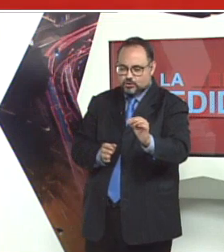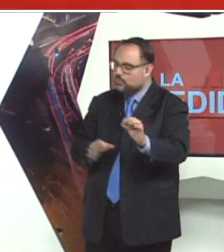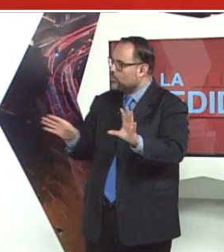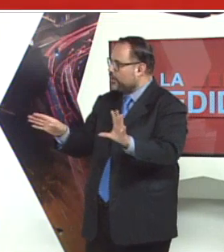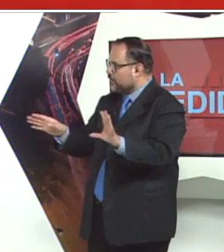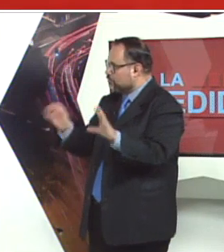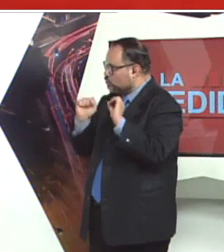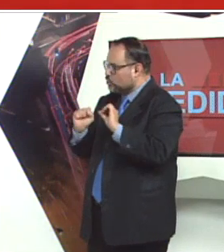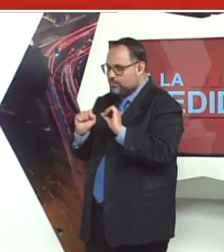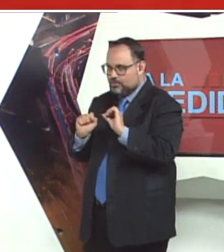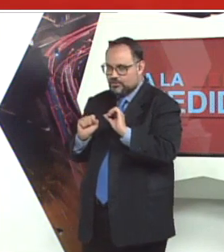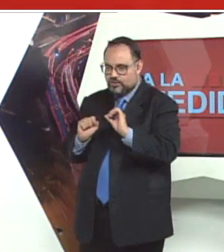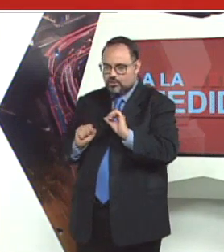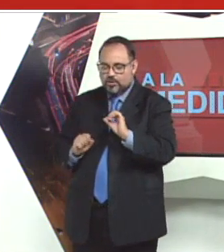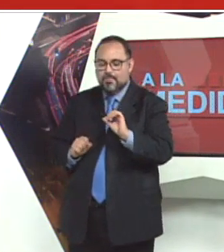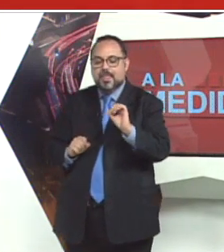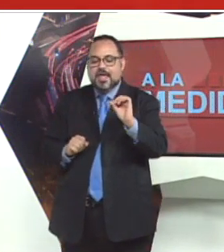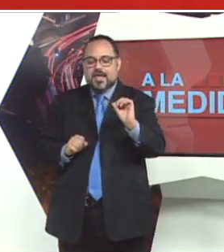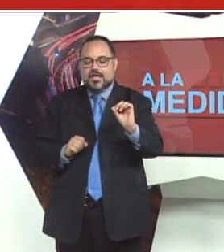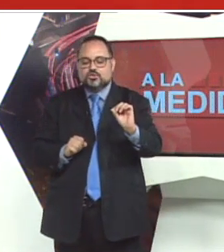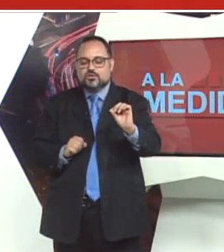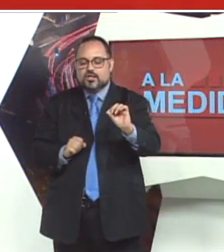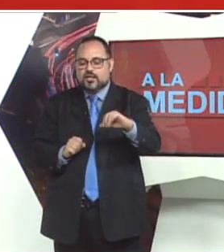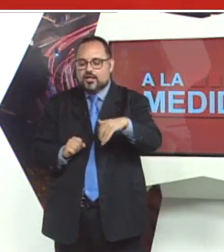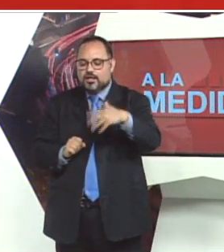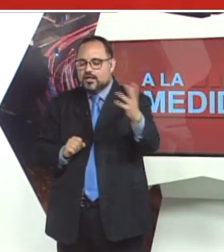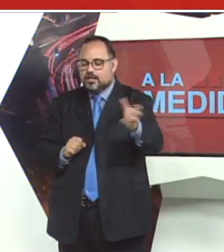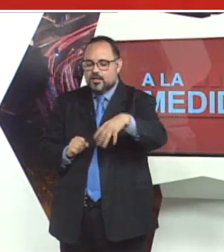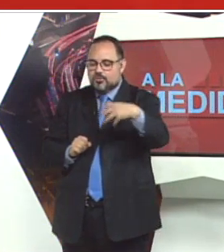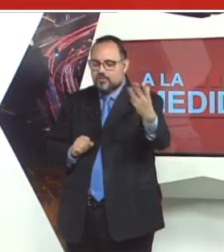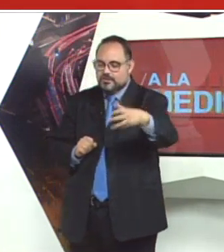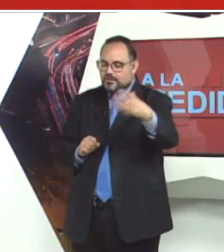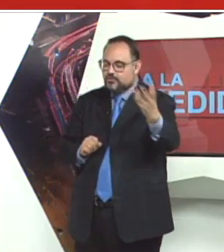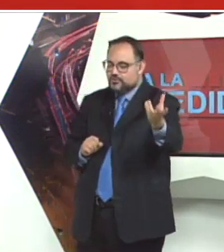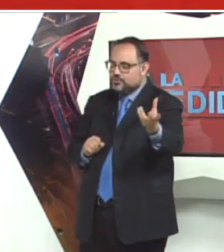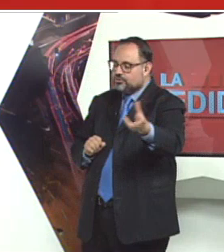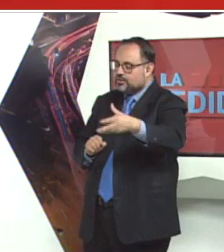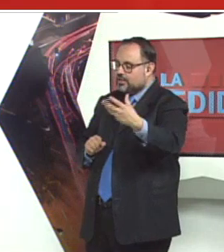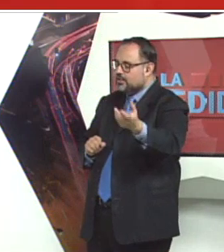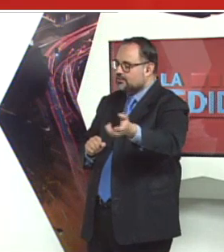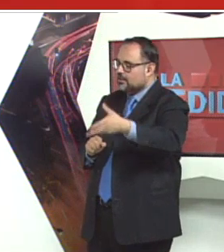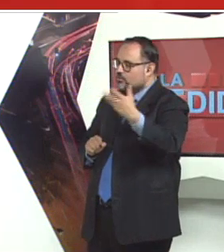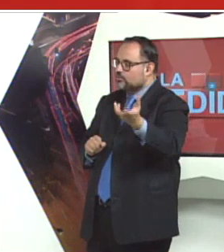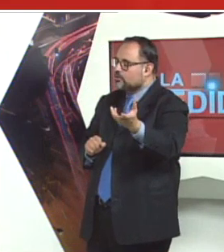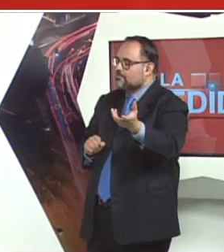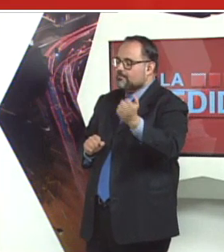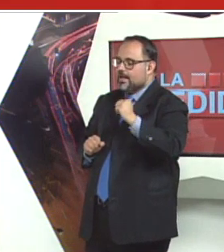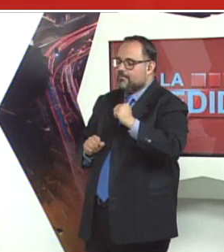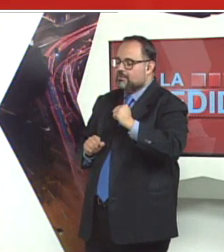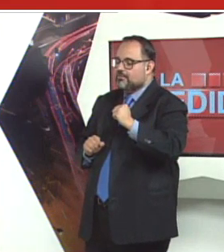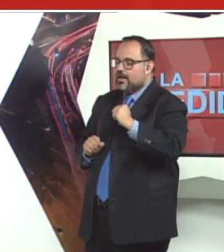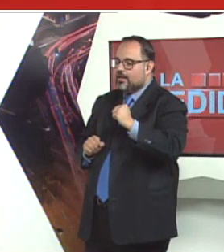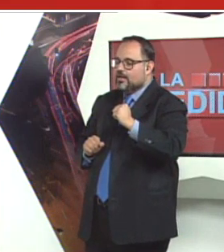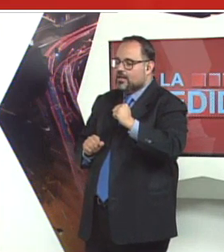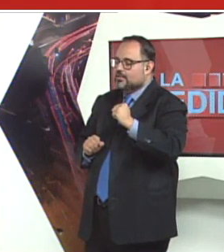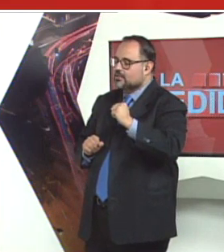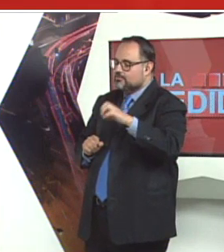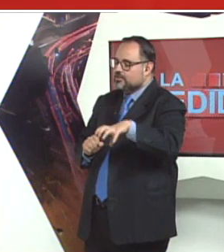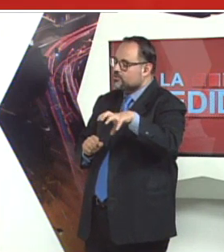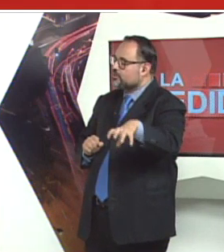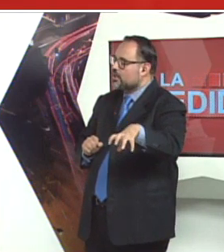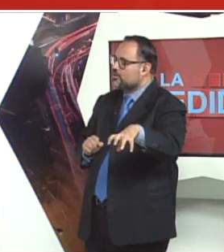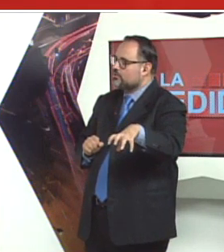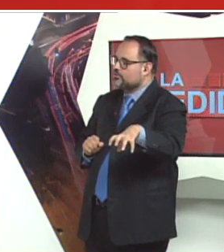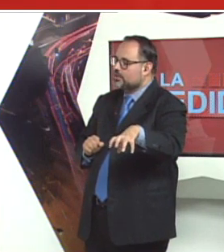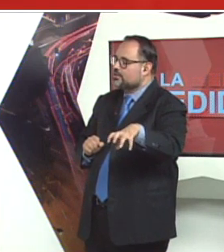imaginas tú, por ejemplo, solo por mencionar una el hecho de que en una institución de salud privada el